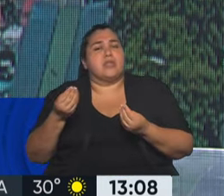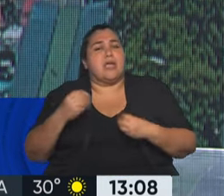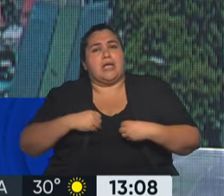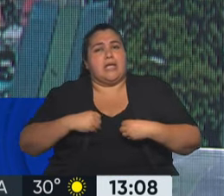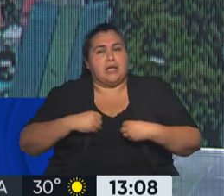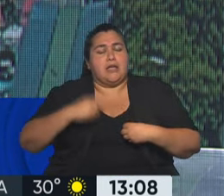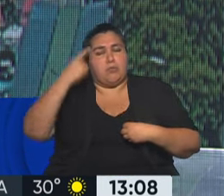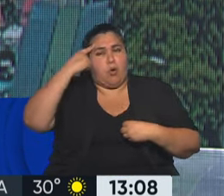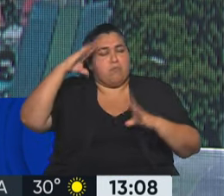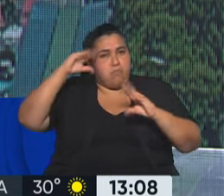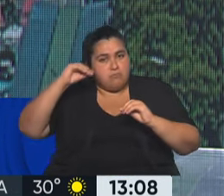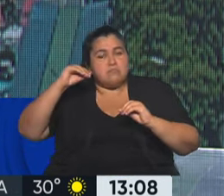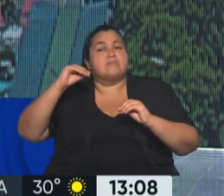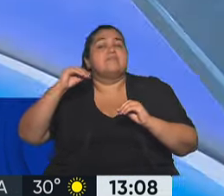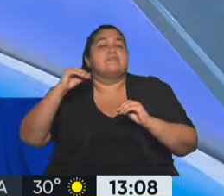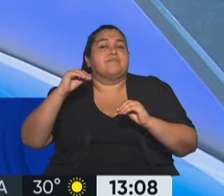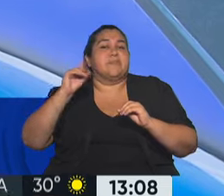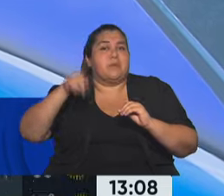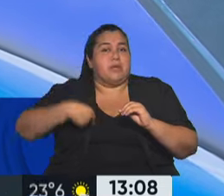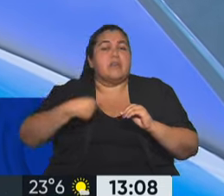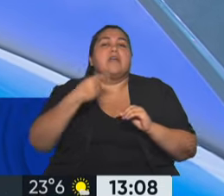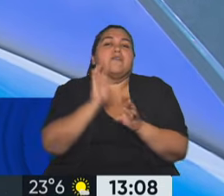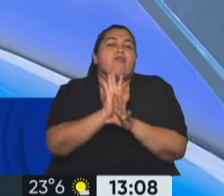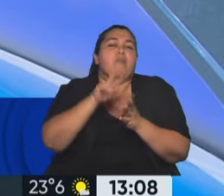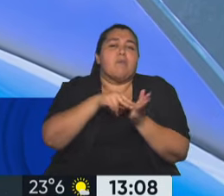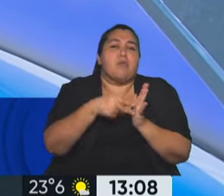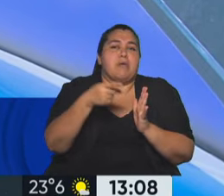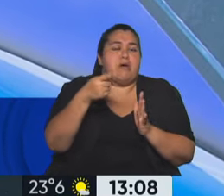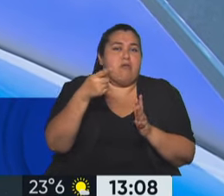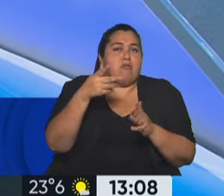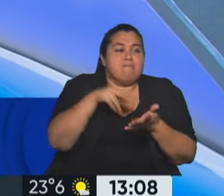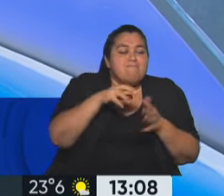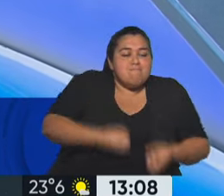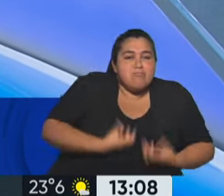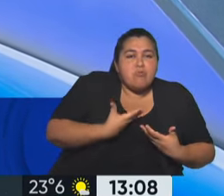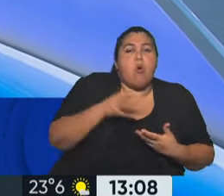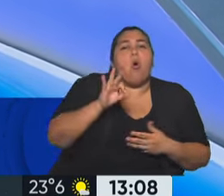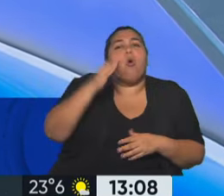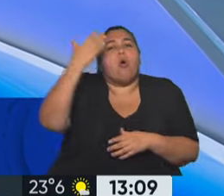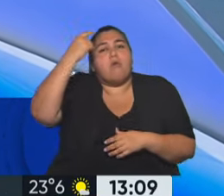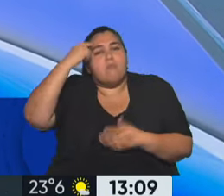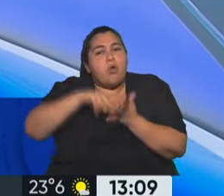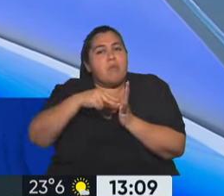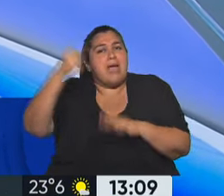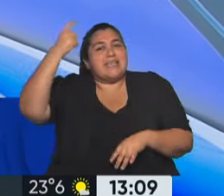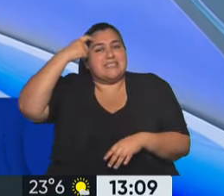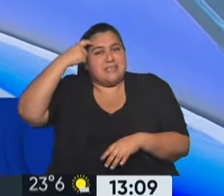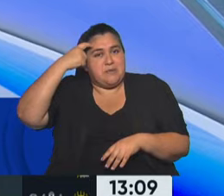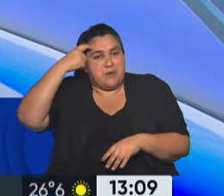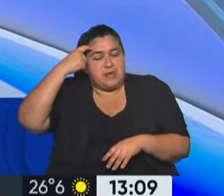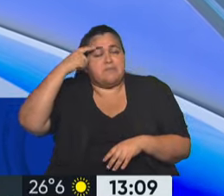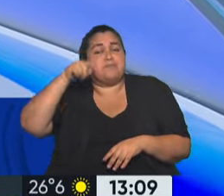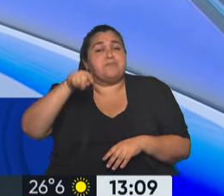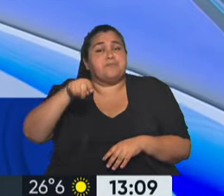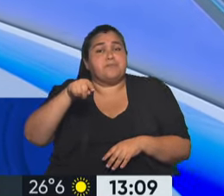es importante distinguir entre lo que es una crisis aislada y la patología cerebral crónica que se